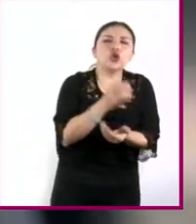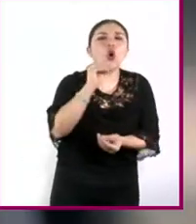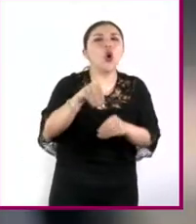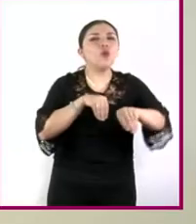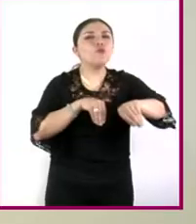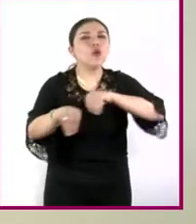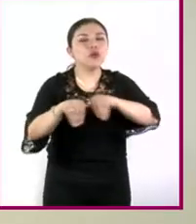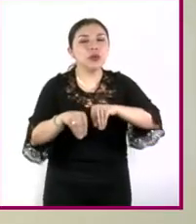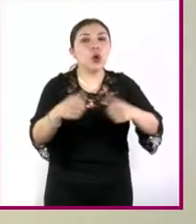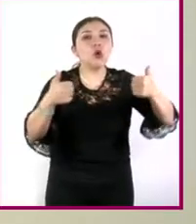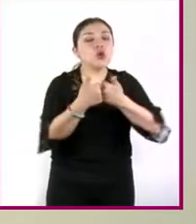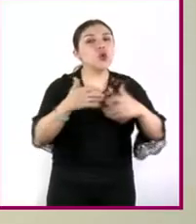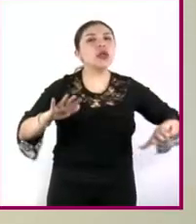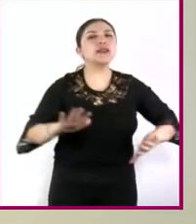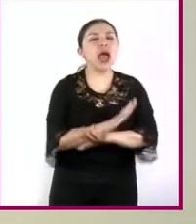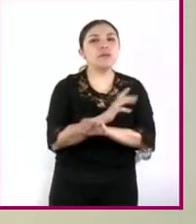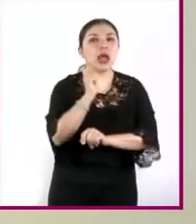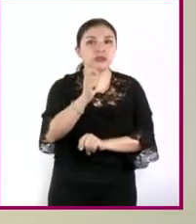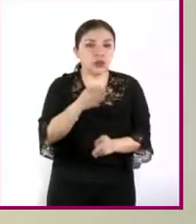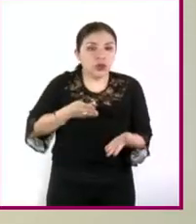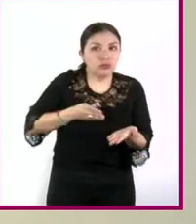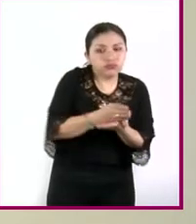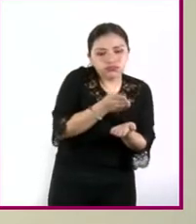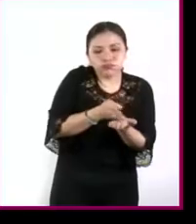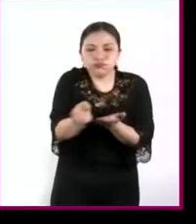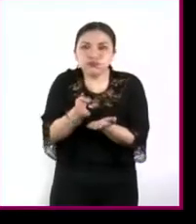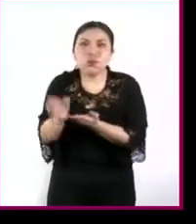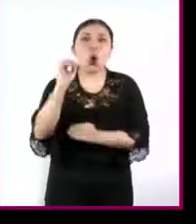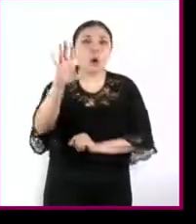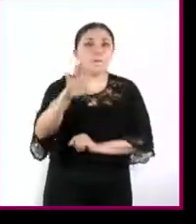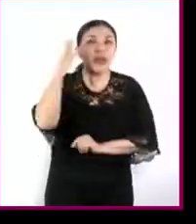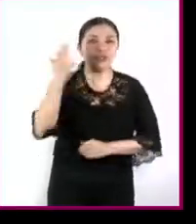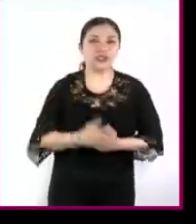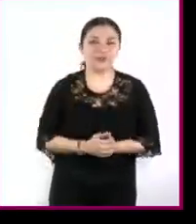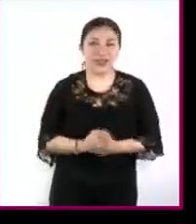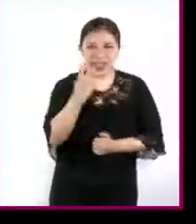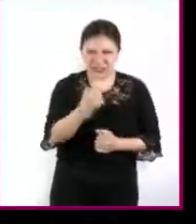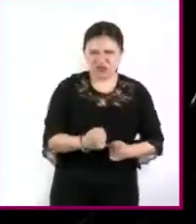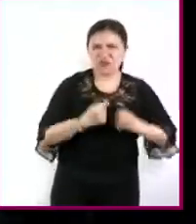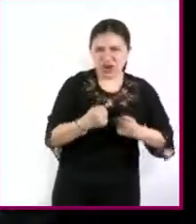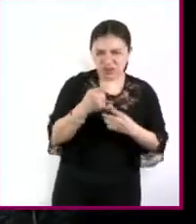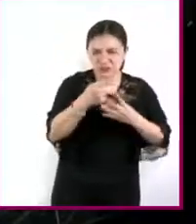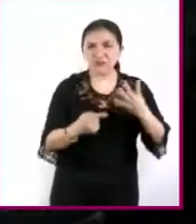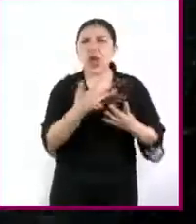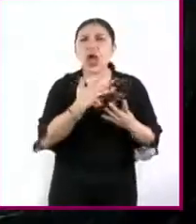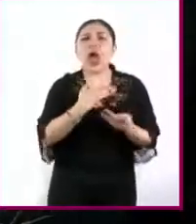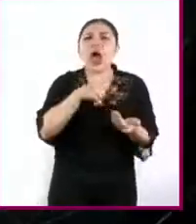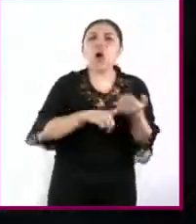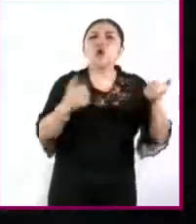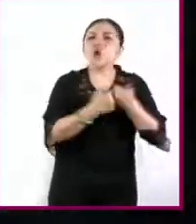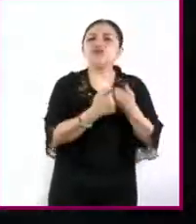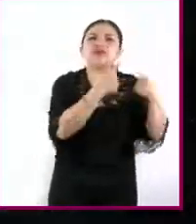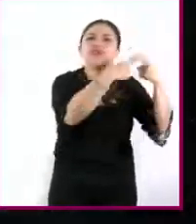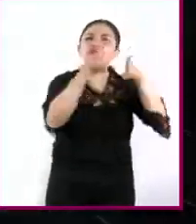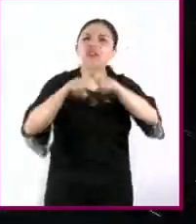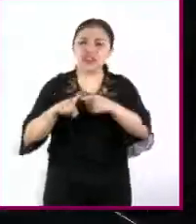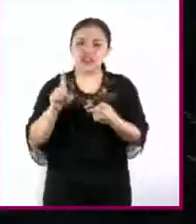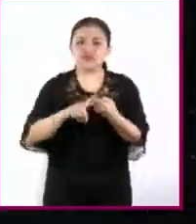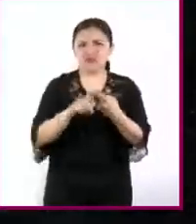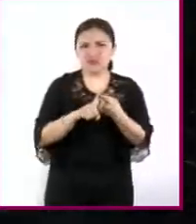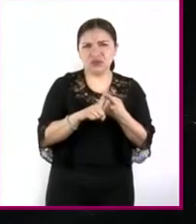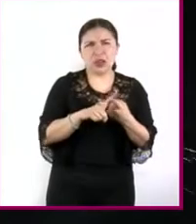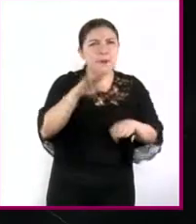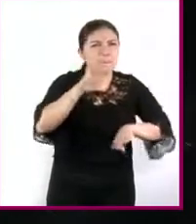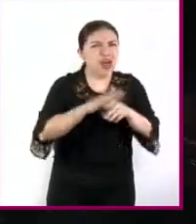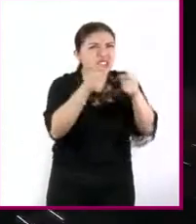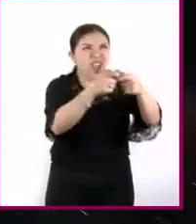cambiando su dirección y velocidad la acción de las fuerzas la podemos encontrar a todas las escalas desde las estructuras